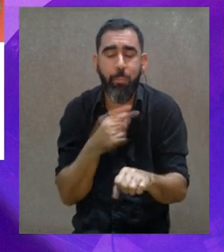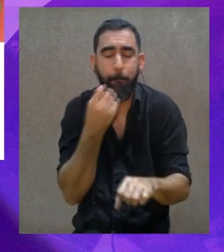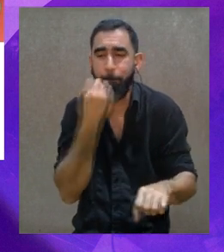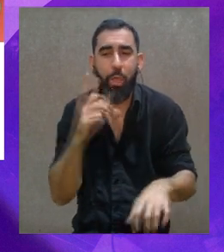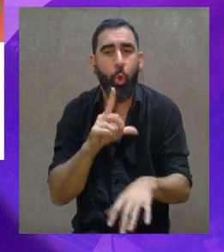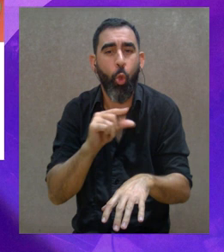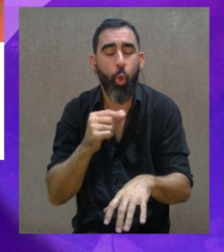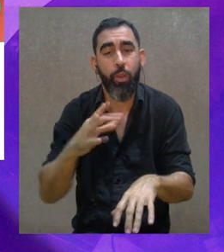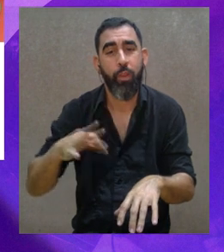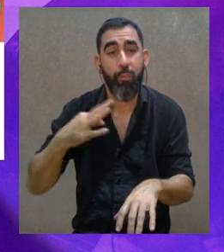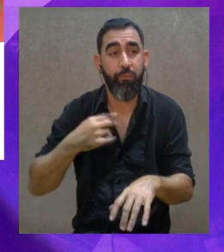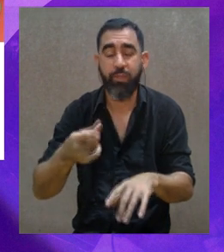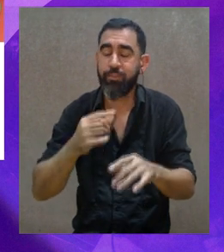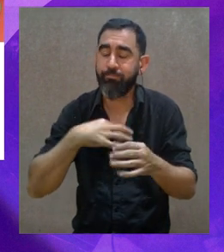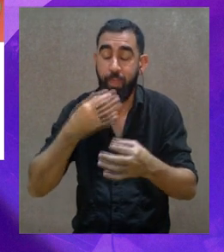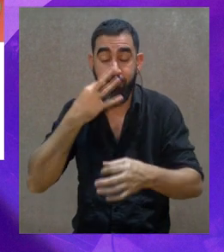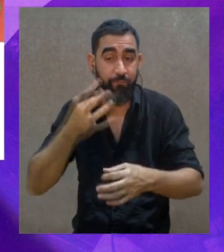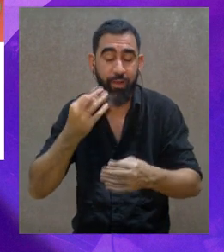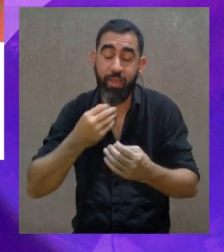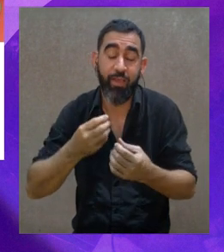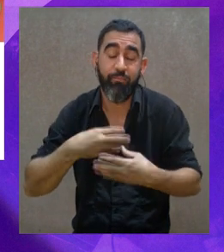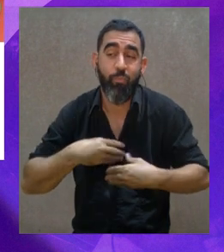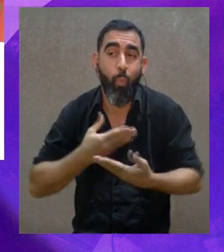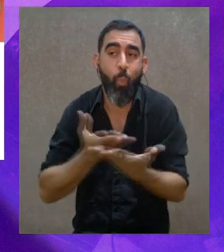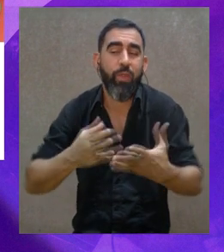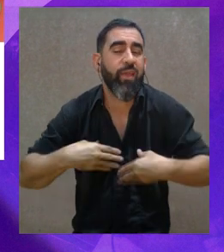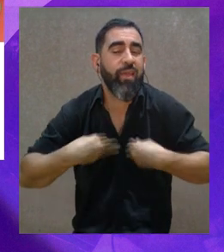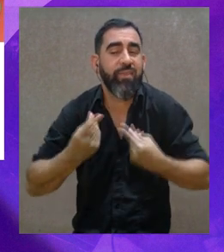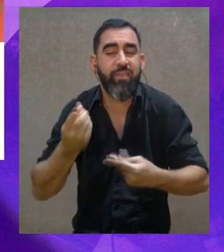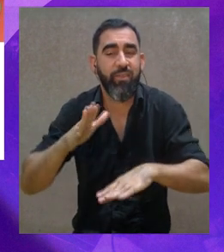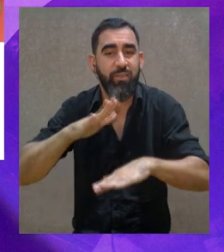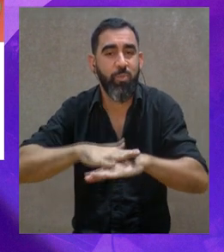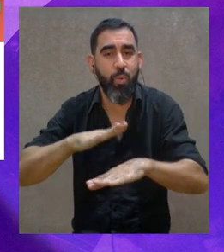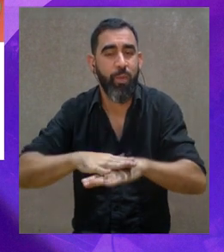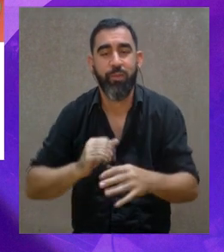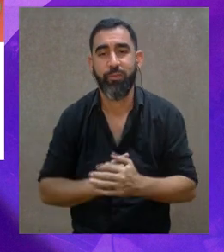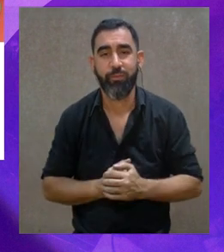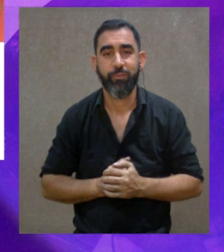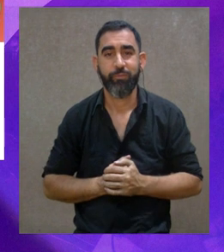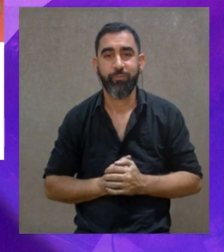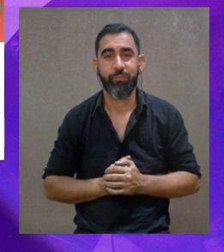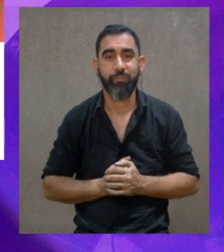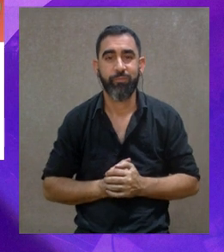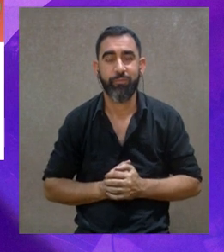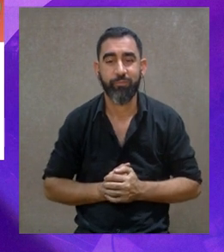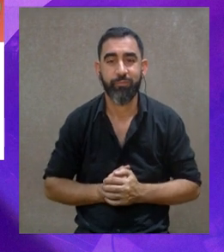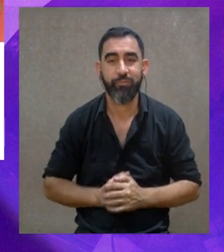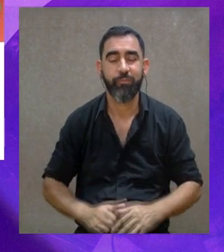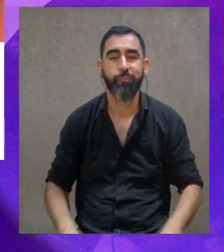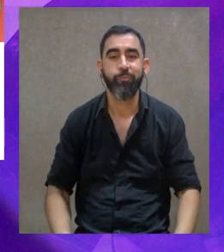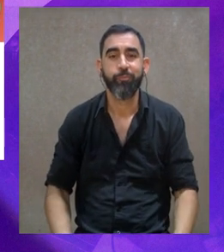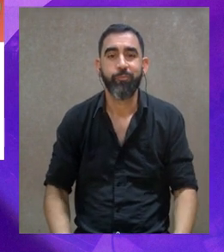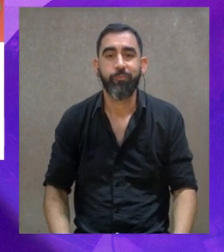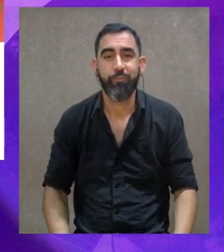el mejor dolor de pies de mi vida. Y eso creo que englobó muchísimo lo que sentíamos en ese momento. Genial.